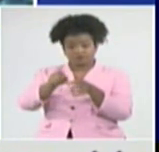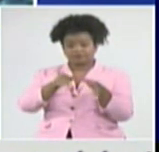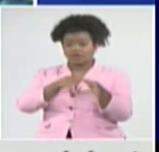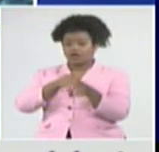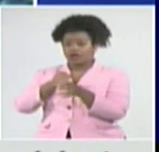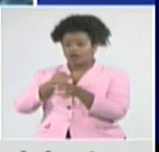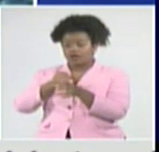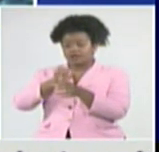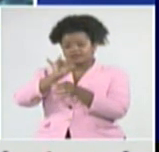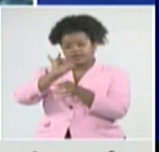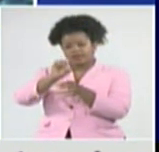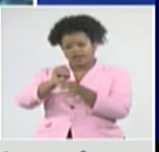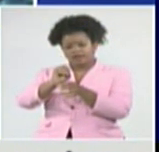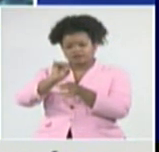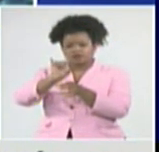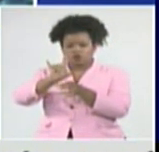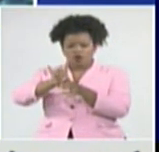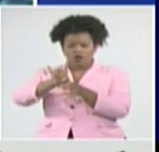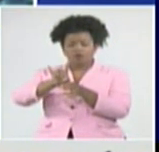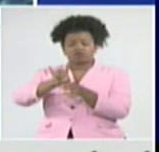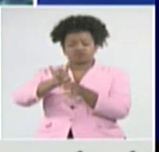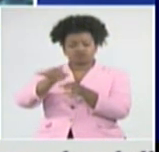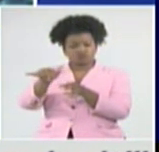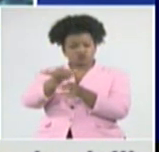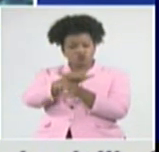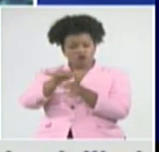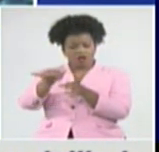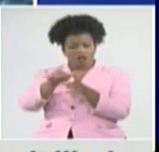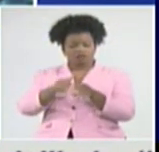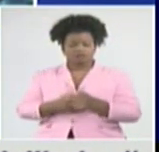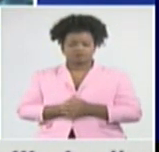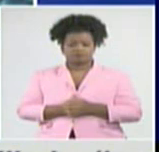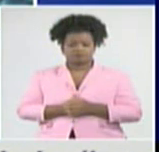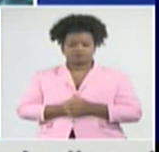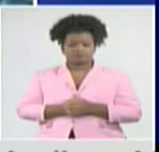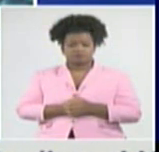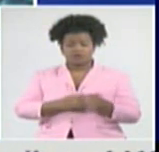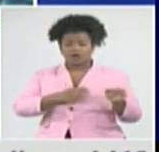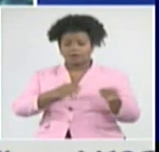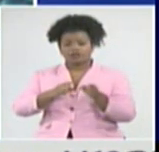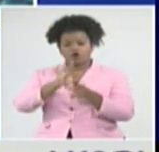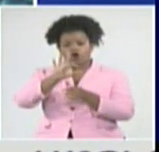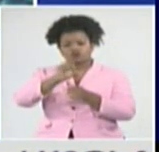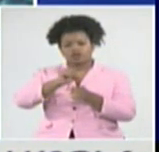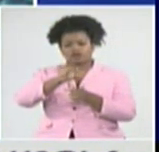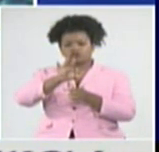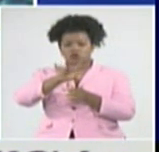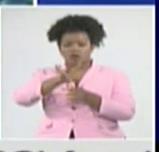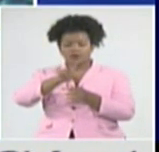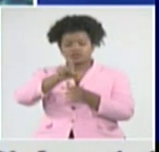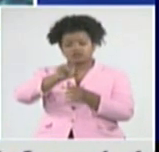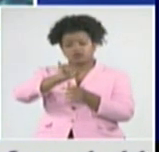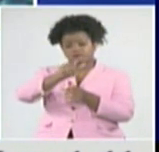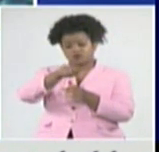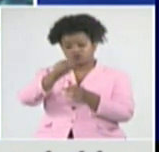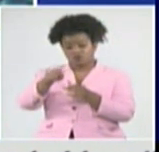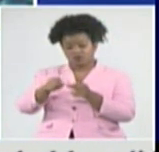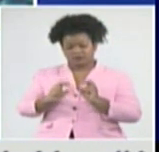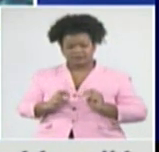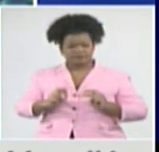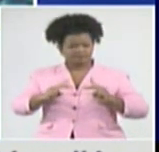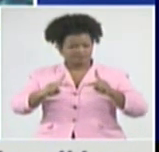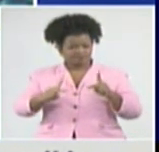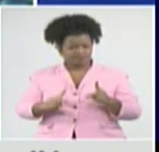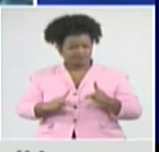79. Y entre 80 y 89, 16 personas. Nuevamente, nueve personas de